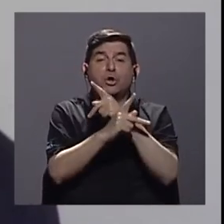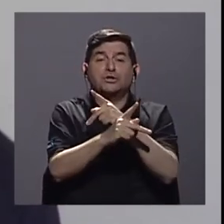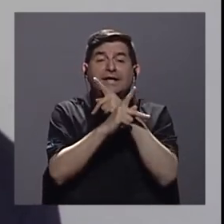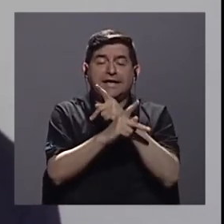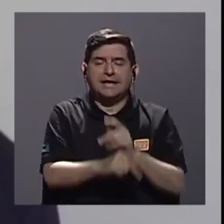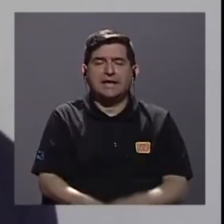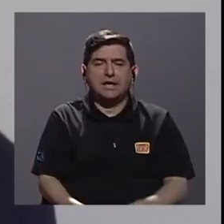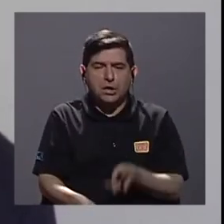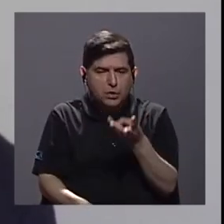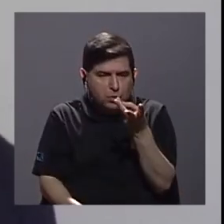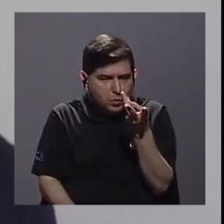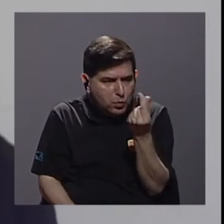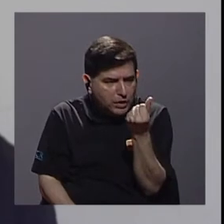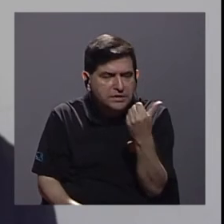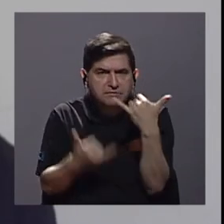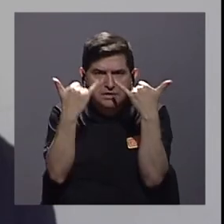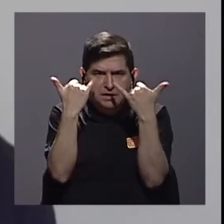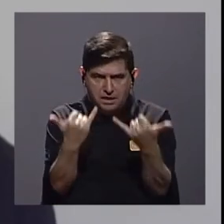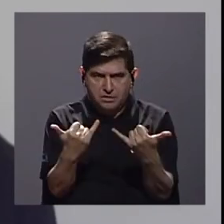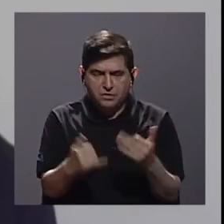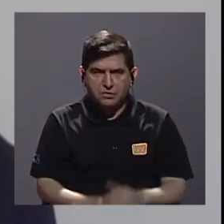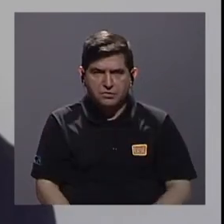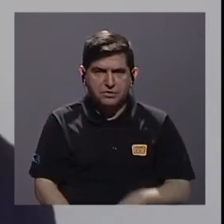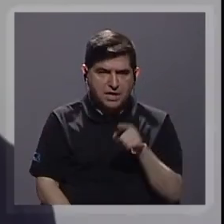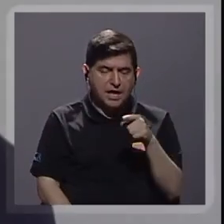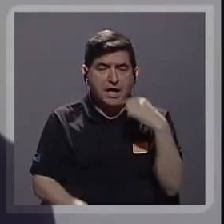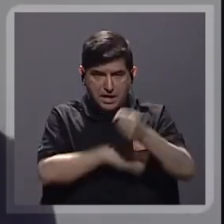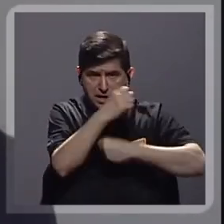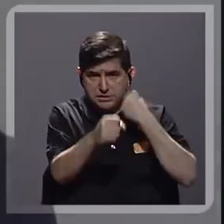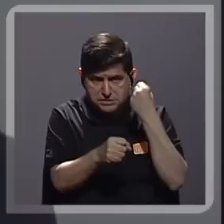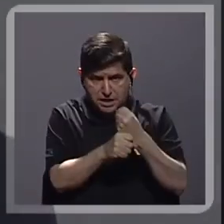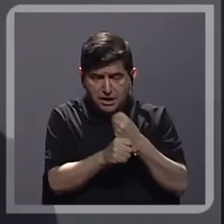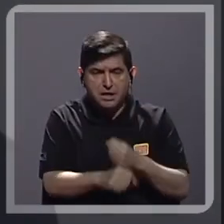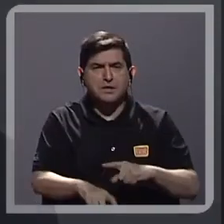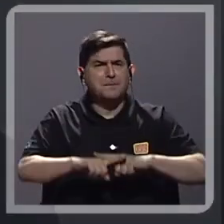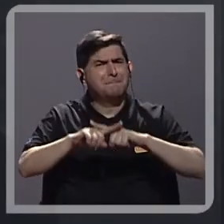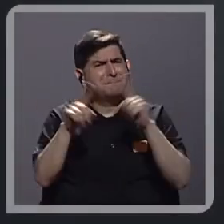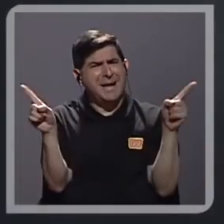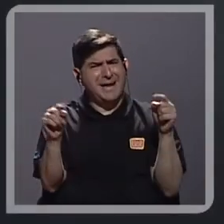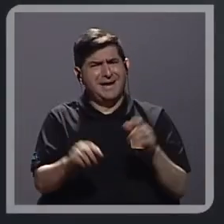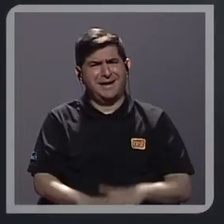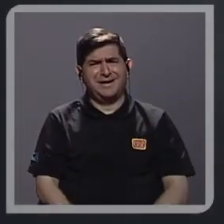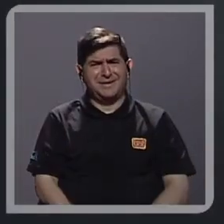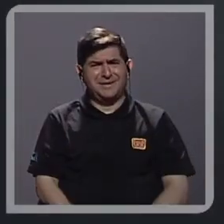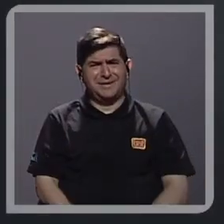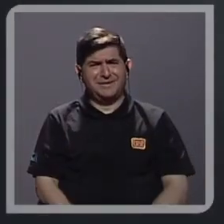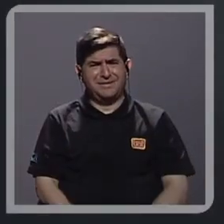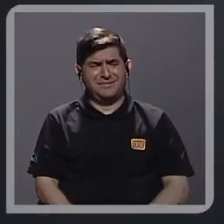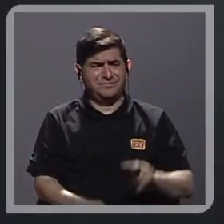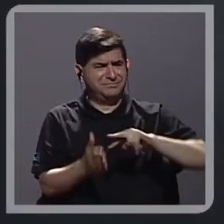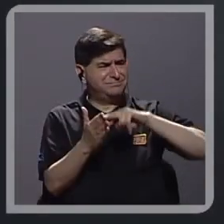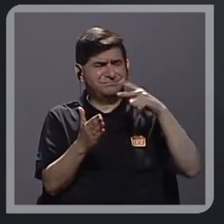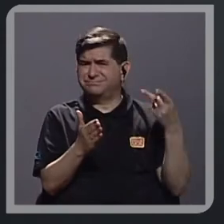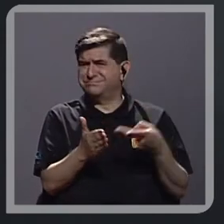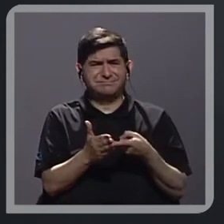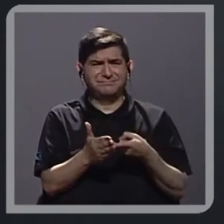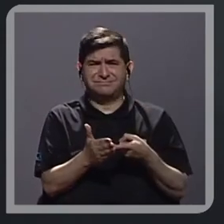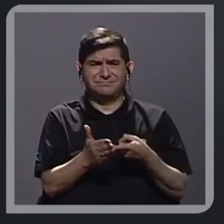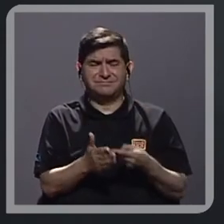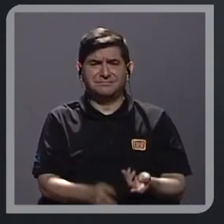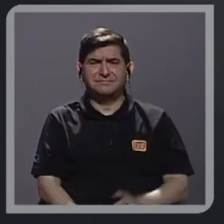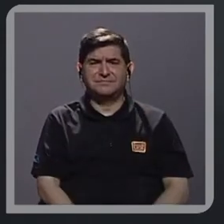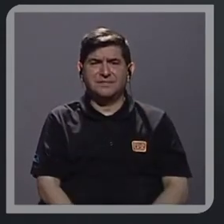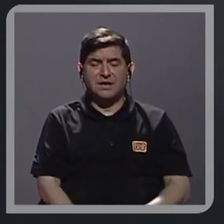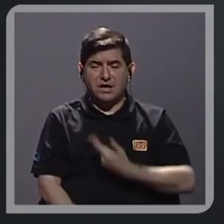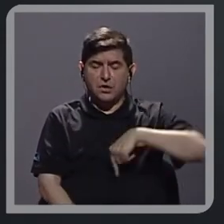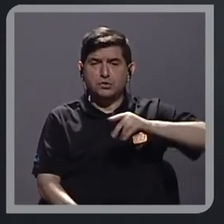cuantificado, digamos, en este año, ¿verdad? Pero eso implica, digamos, que hemos